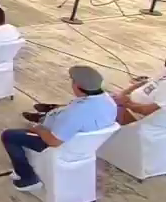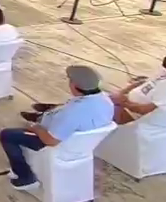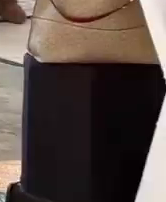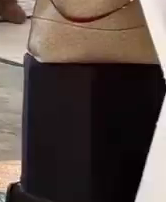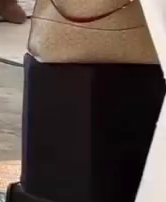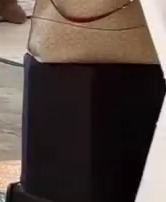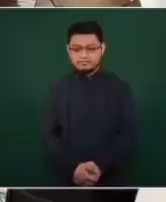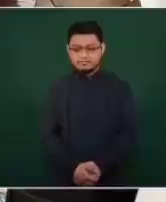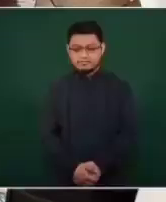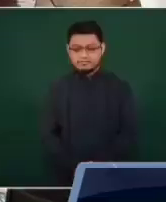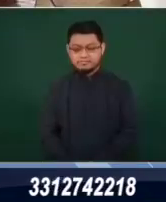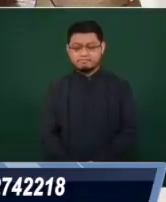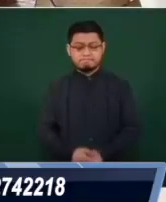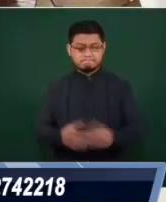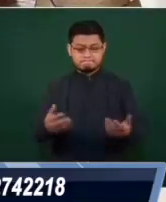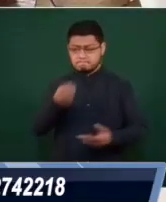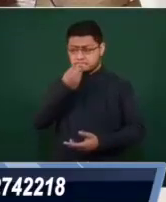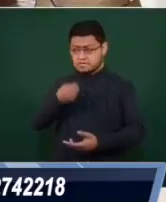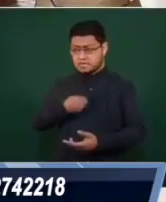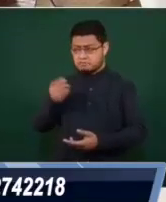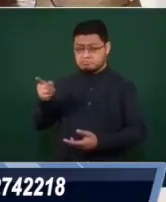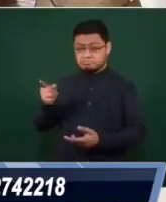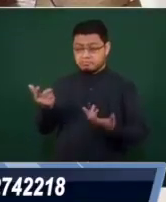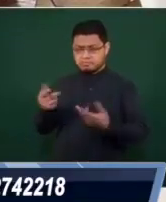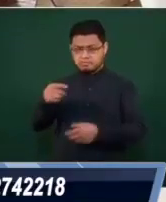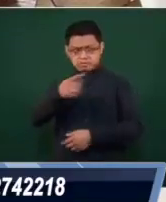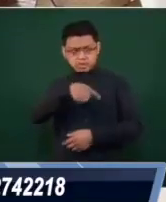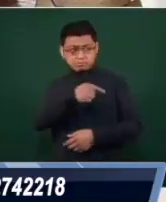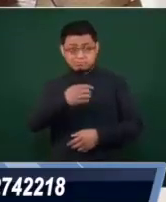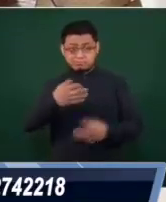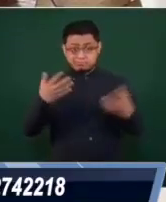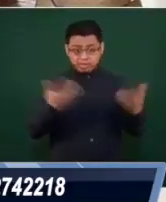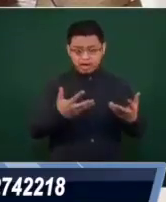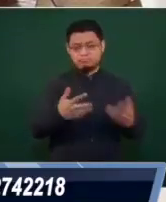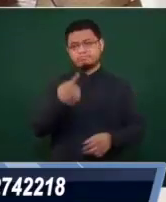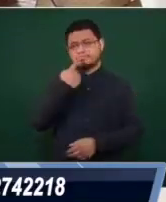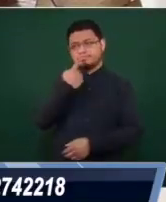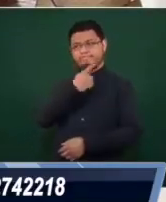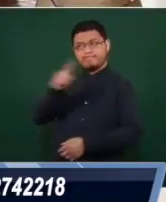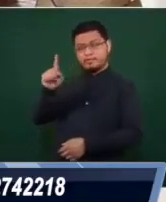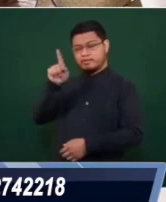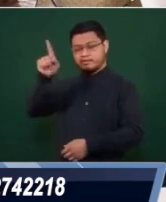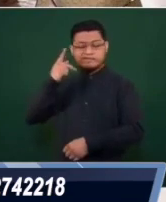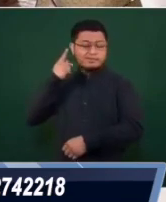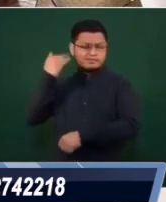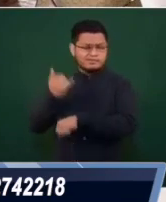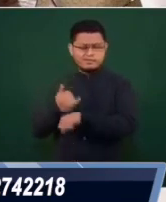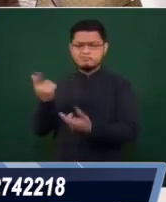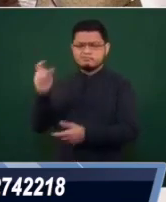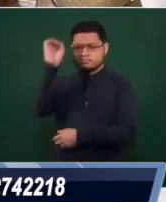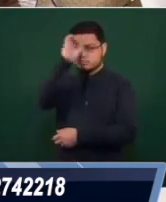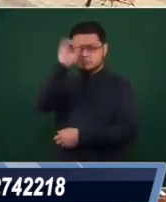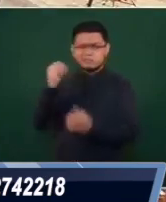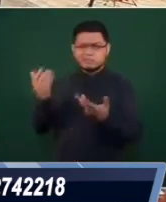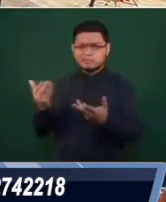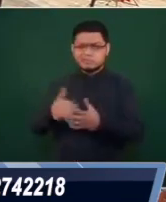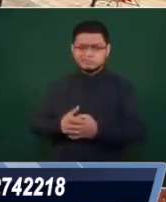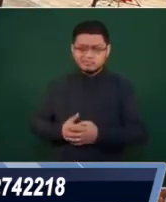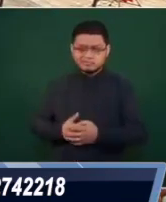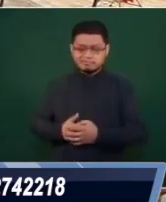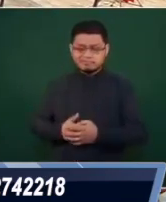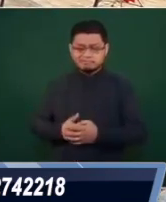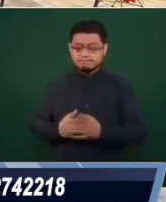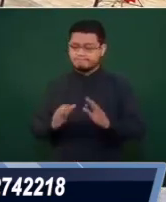independientemente de su condición? Y si no se hace esta vacunación, interpondrá una denuncia ante la Fiscalía. ¿Qué opina de esto? Pues que